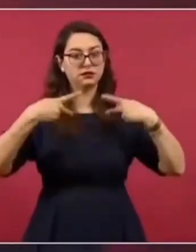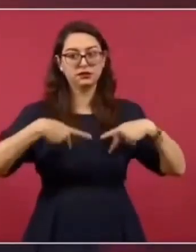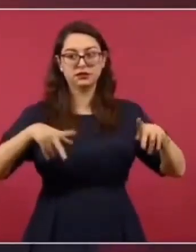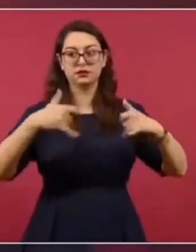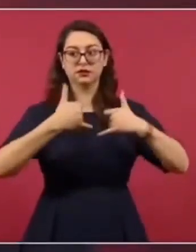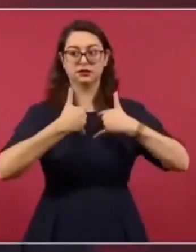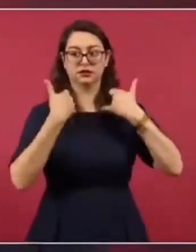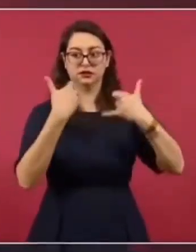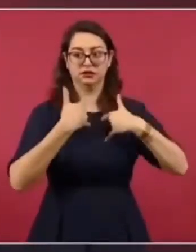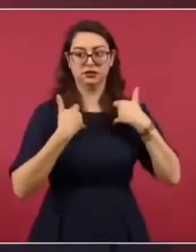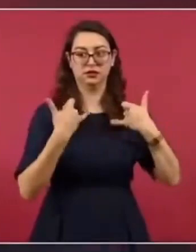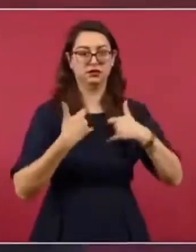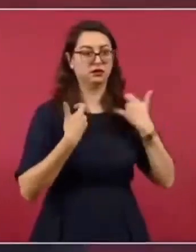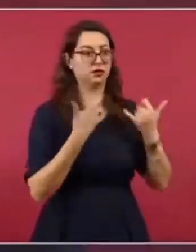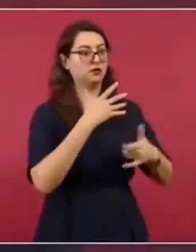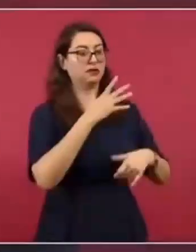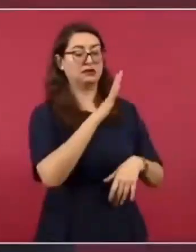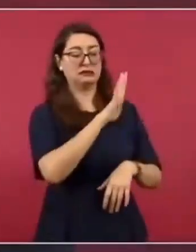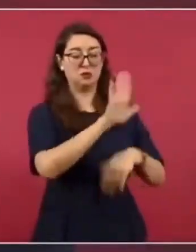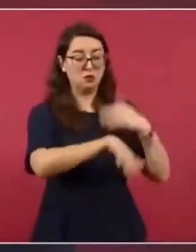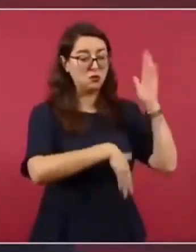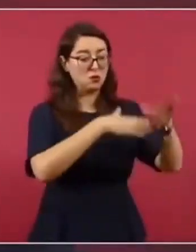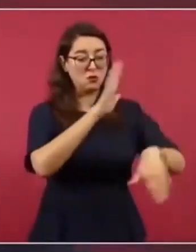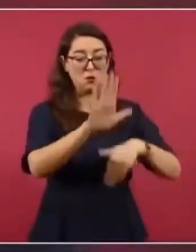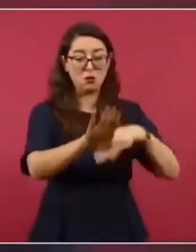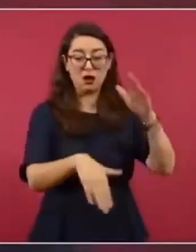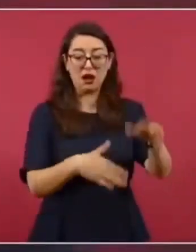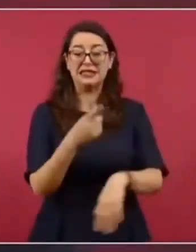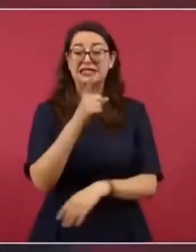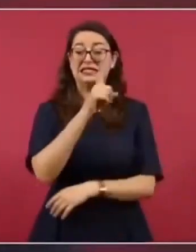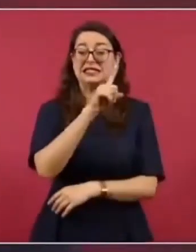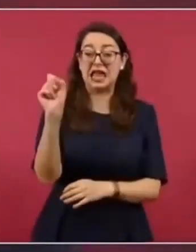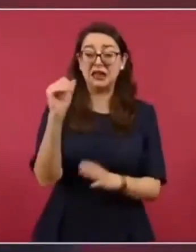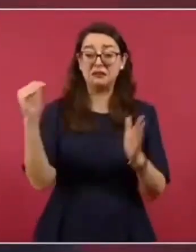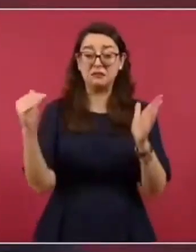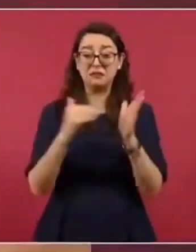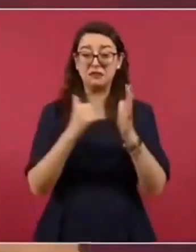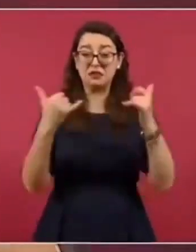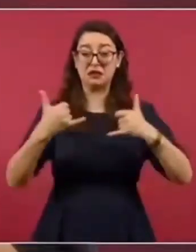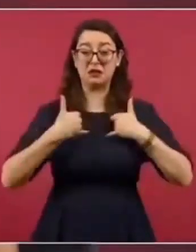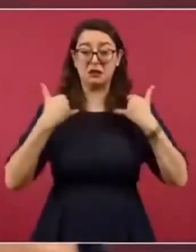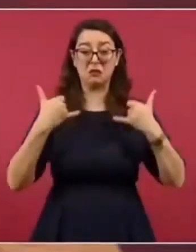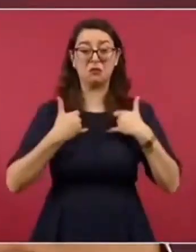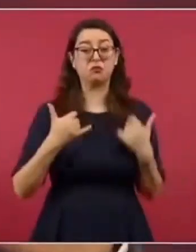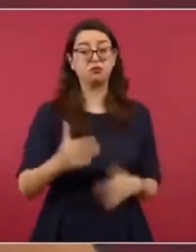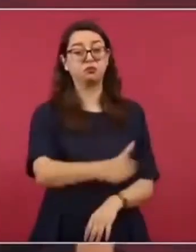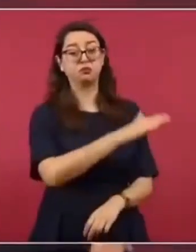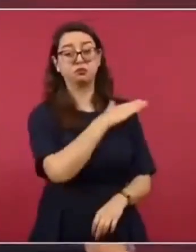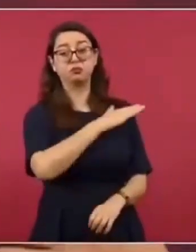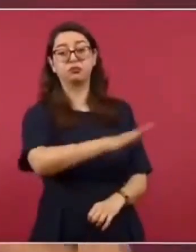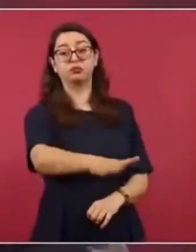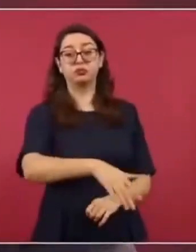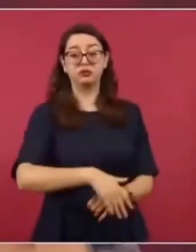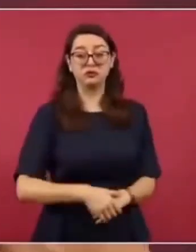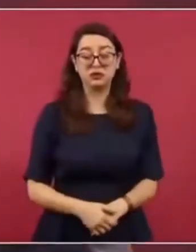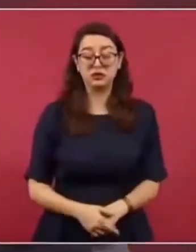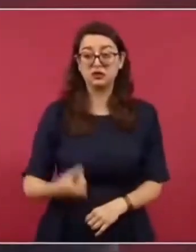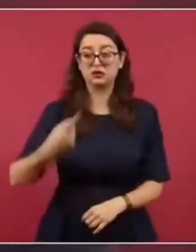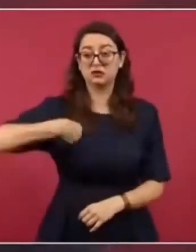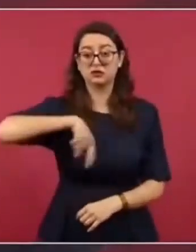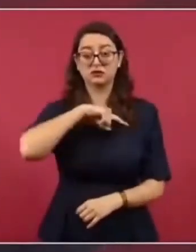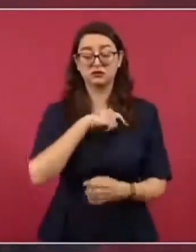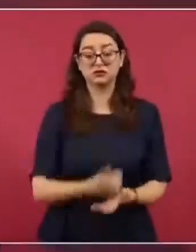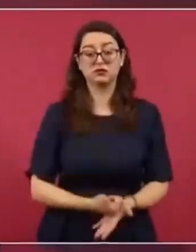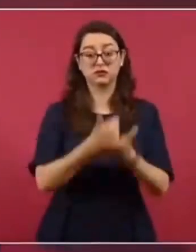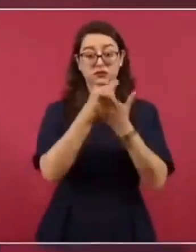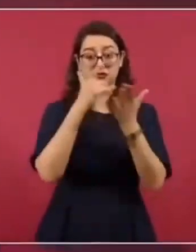100.000 jóvenes al año por consumo de fentanil y nosotros vamos a ayudar, vamos a cooperar en todo lo